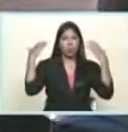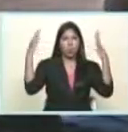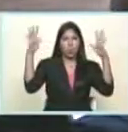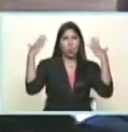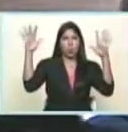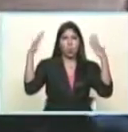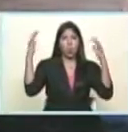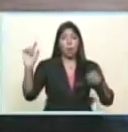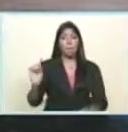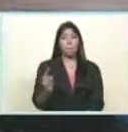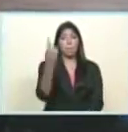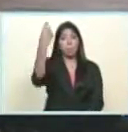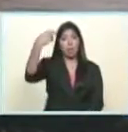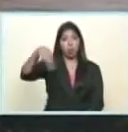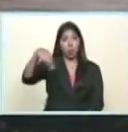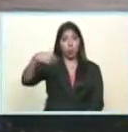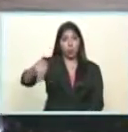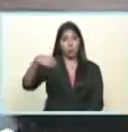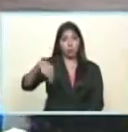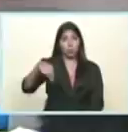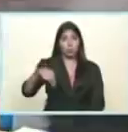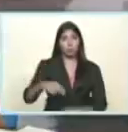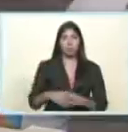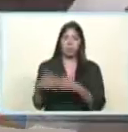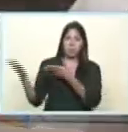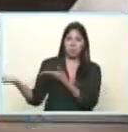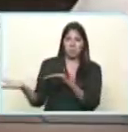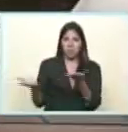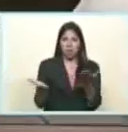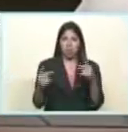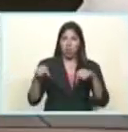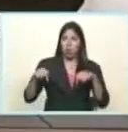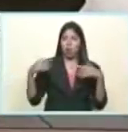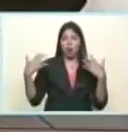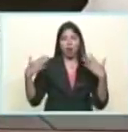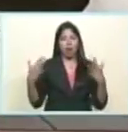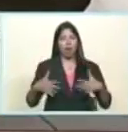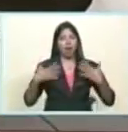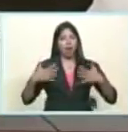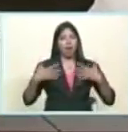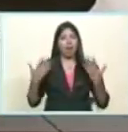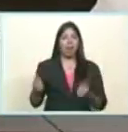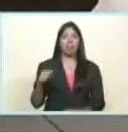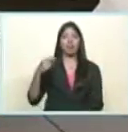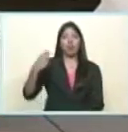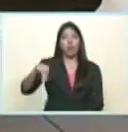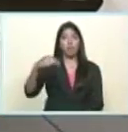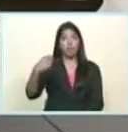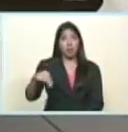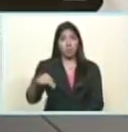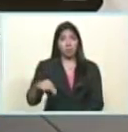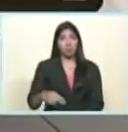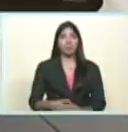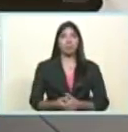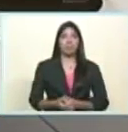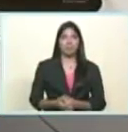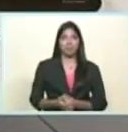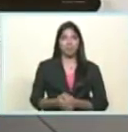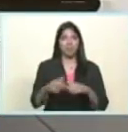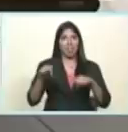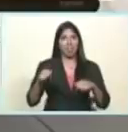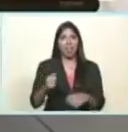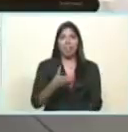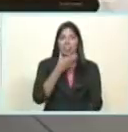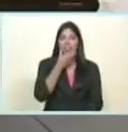Bienvenidos. Primero de noviembre. Bienvenido noviembre. Bienvenida. Estas